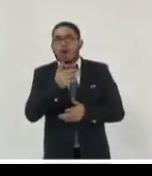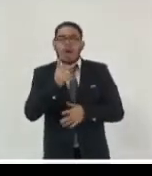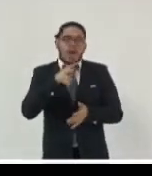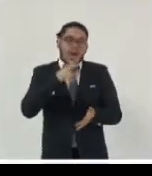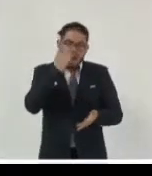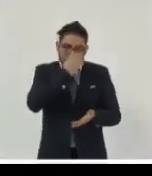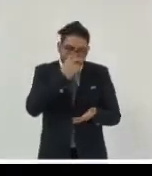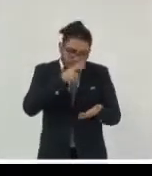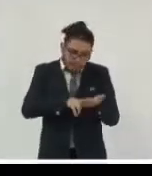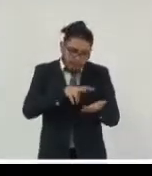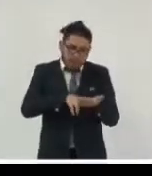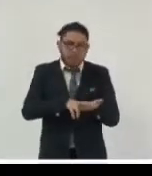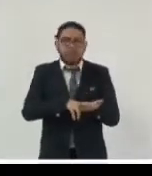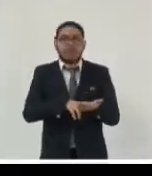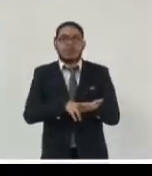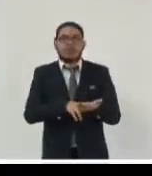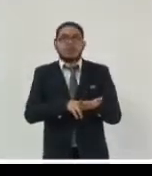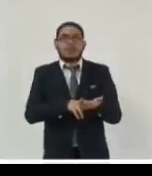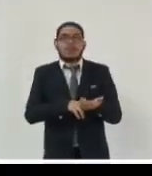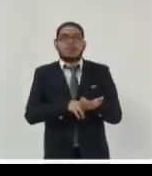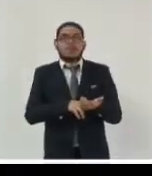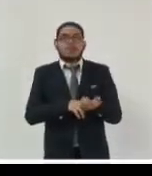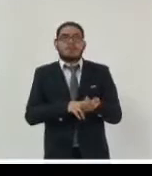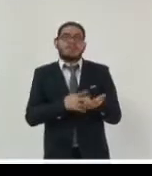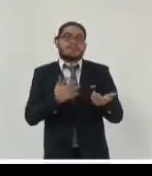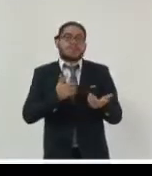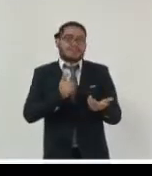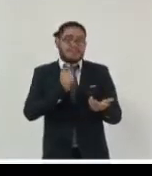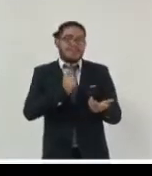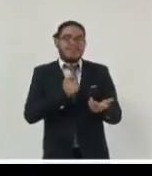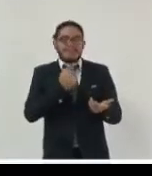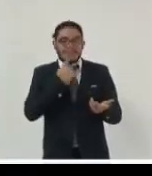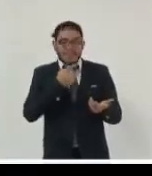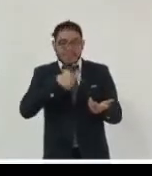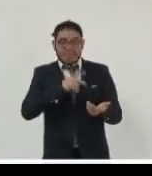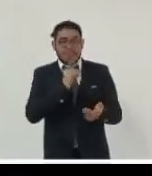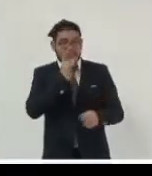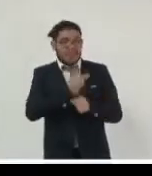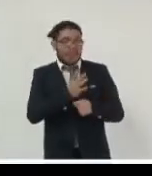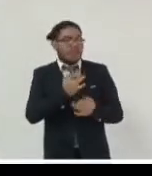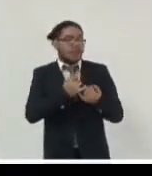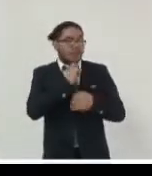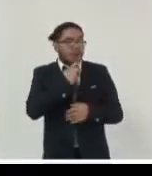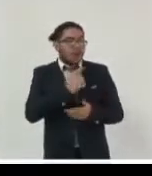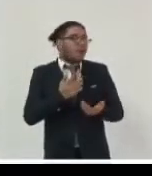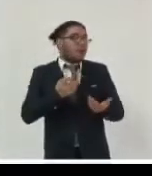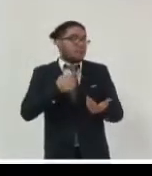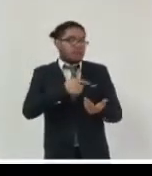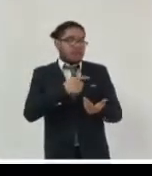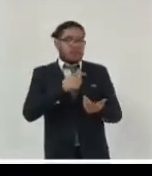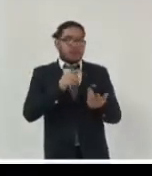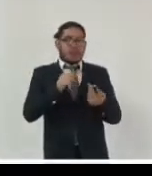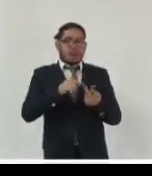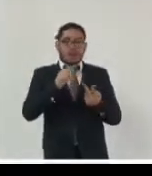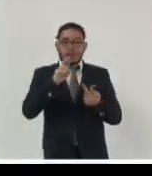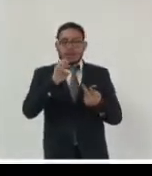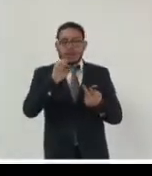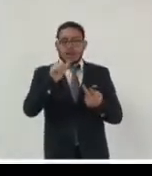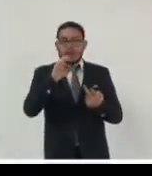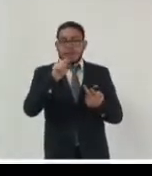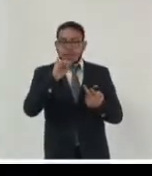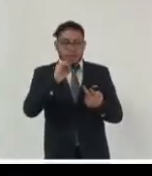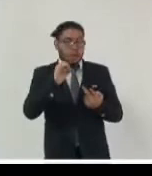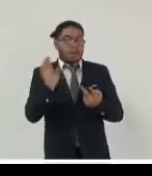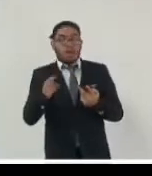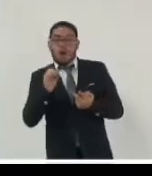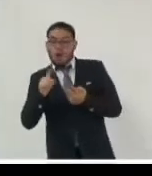acceso tiene más que ver con lo reactivo y la transparencia más con lo proactivo entiendo que podríamos hablar indistintamente de acceso a